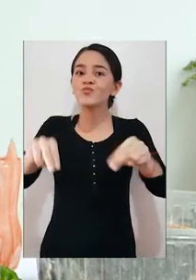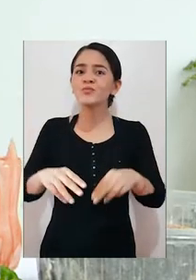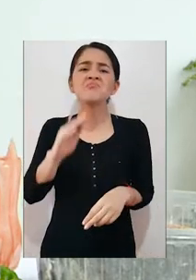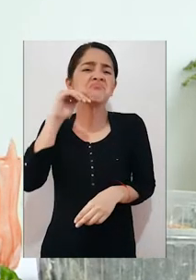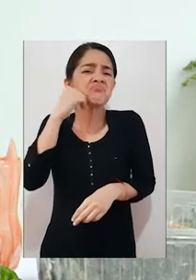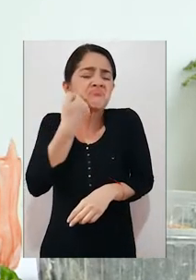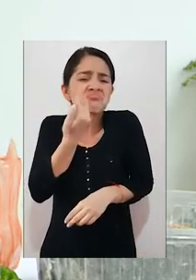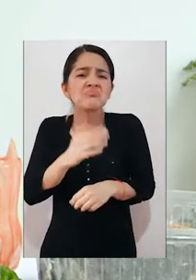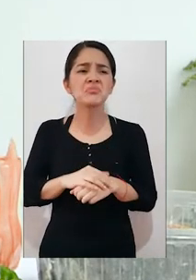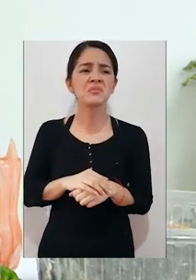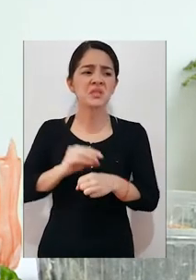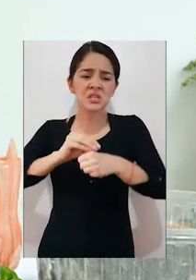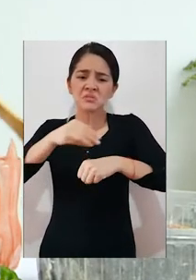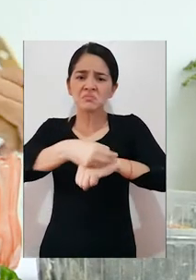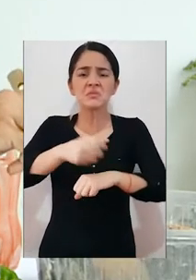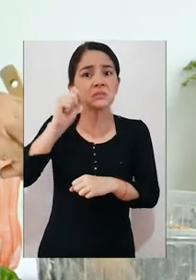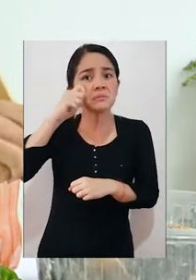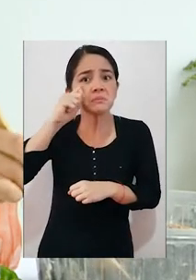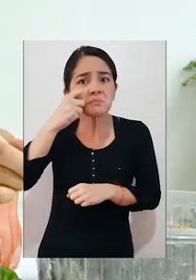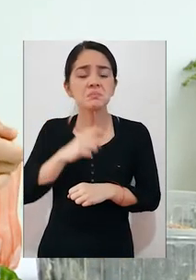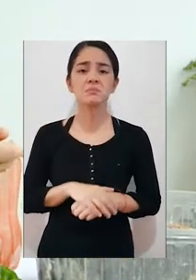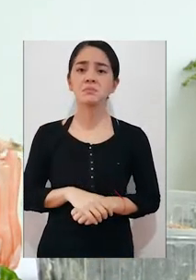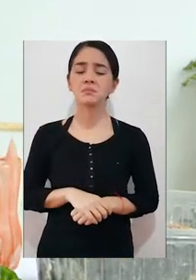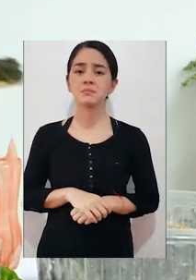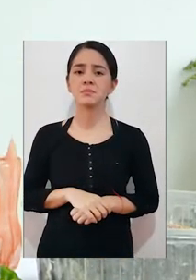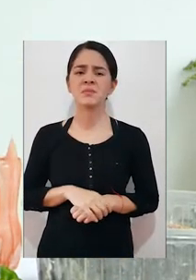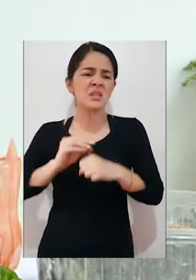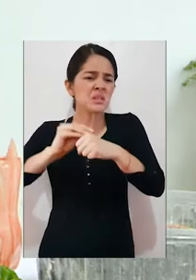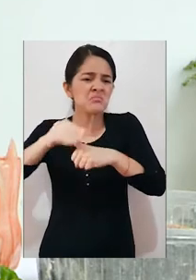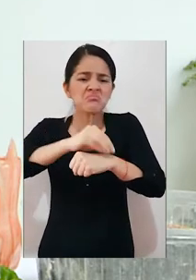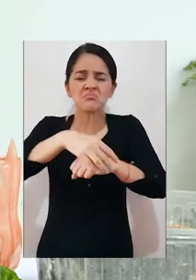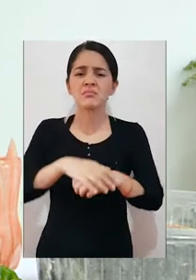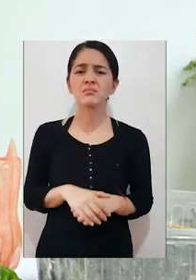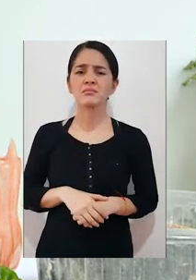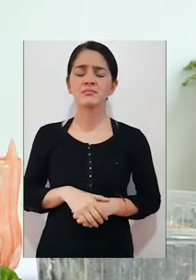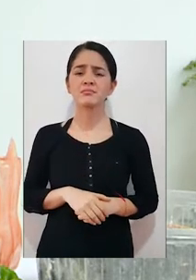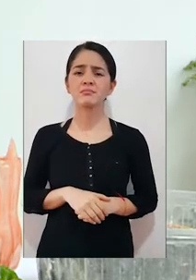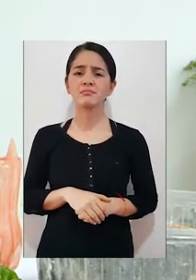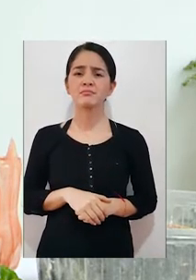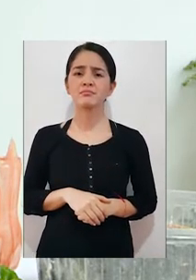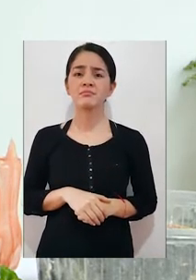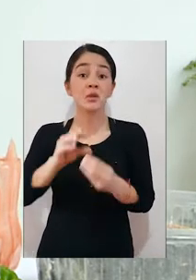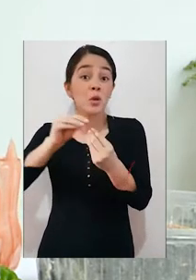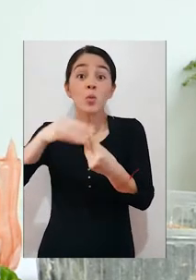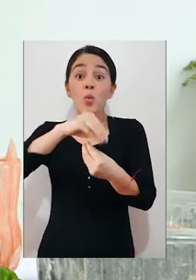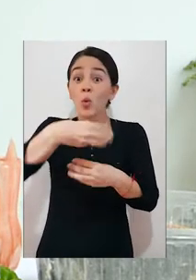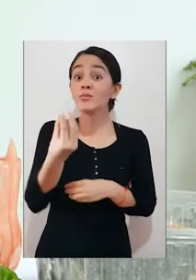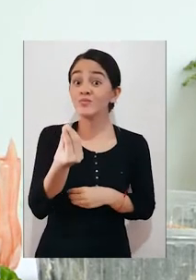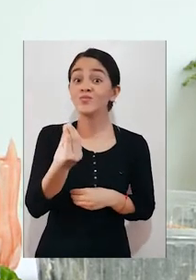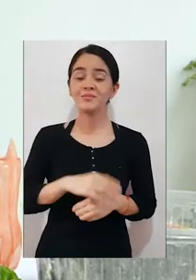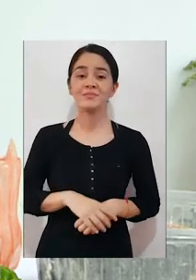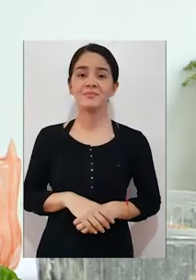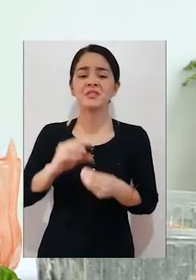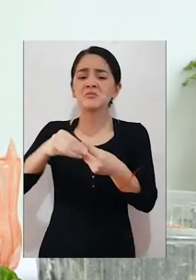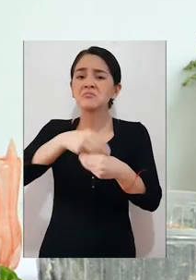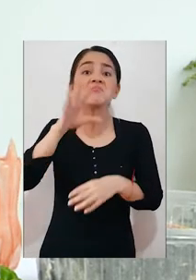quieren poner restos de cebolla si le quieren poner restos de la concha de un mango la